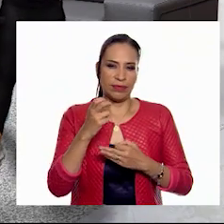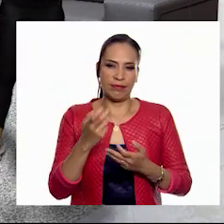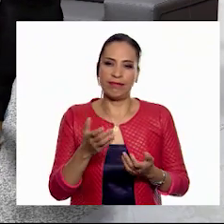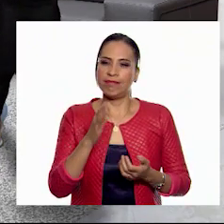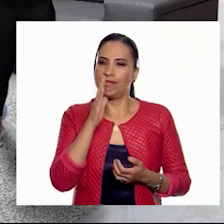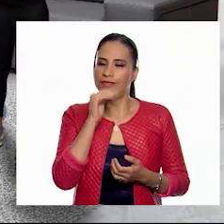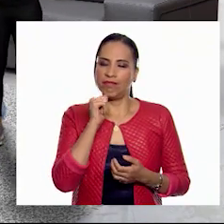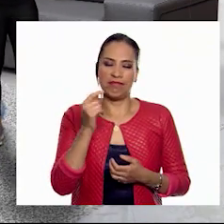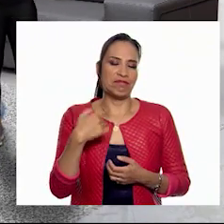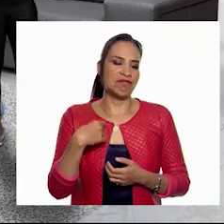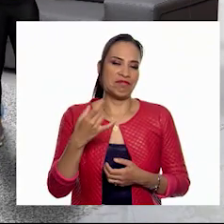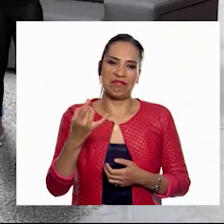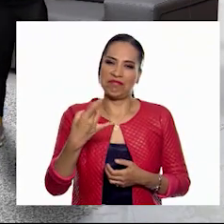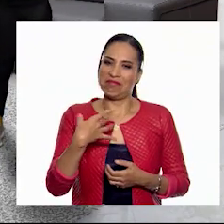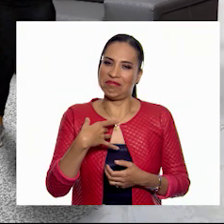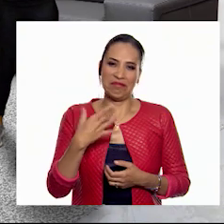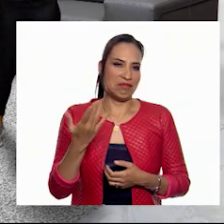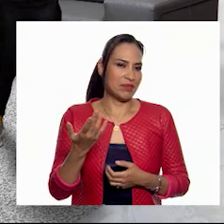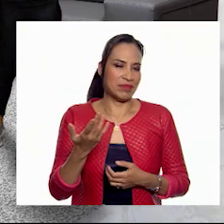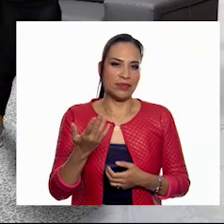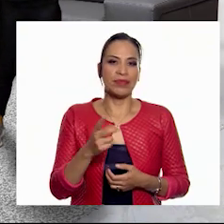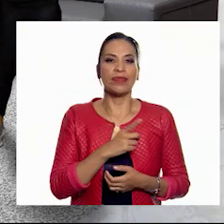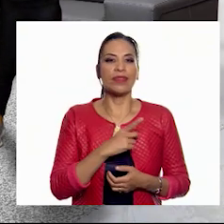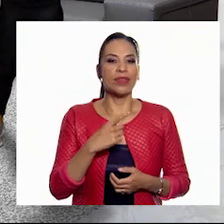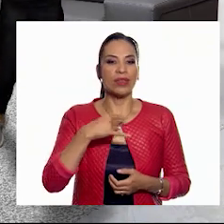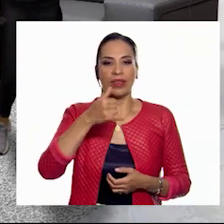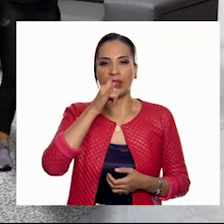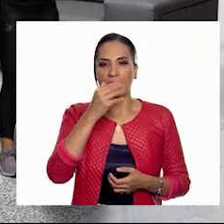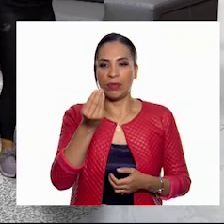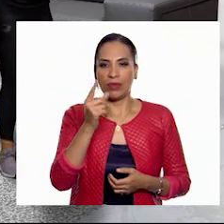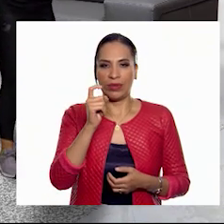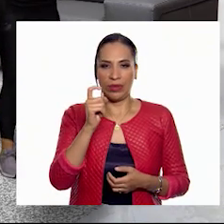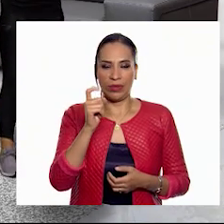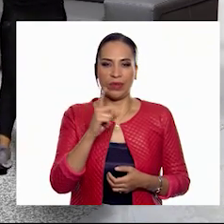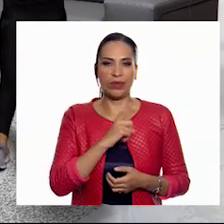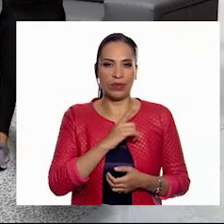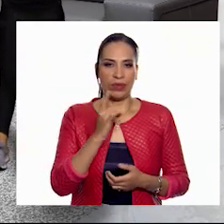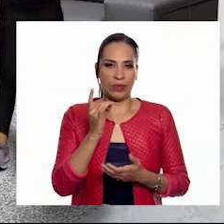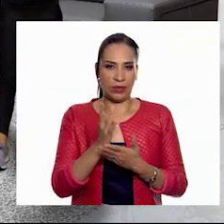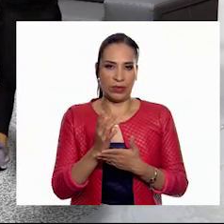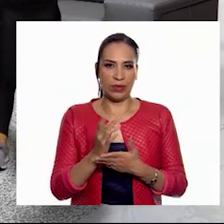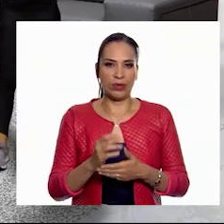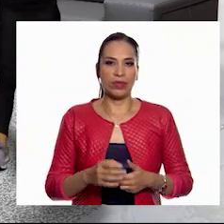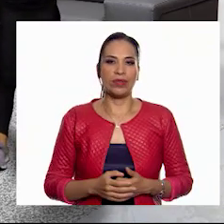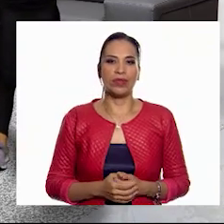no va a poder con nosotros. Entonces, bebamos mucha agua simple. Vamos, vamos.